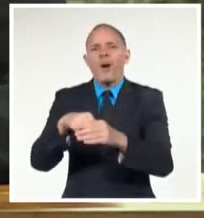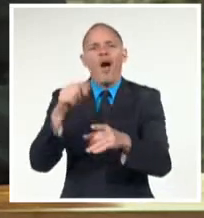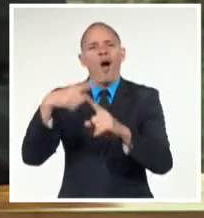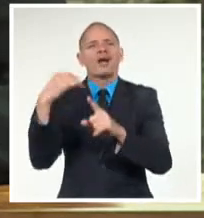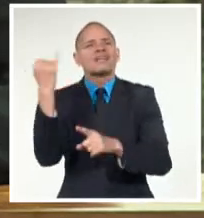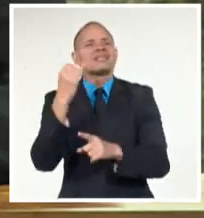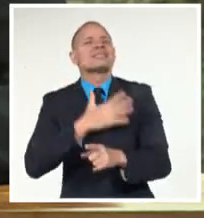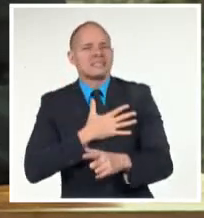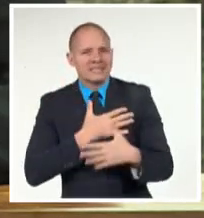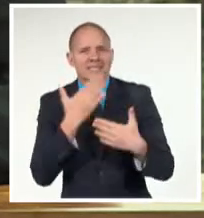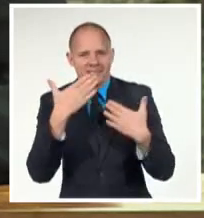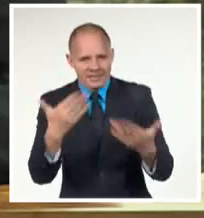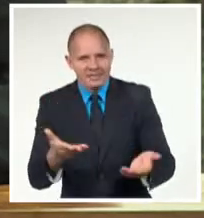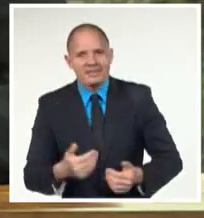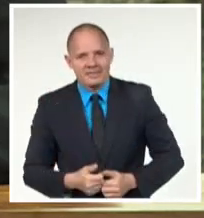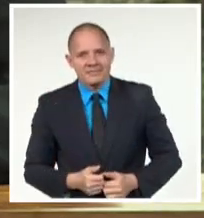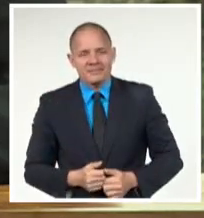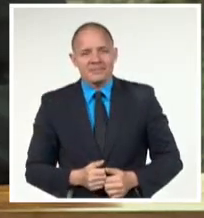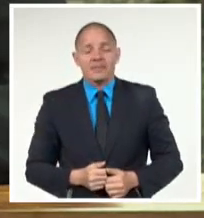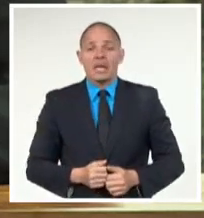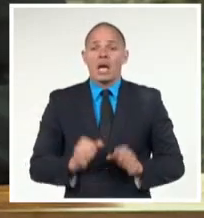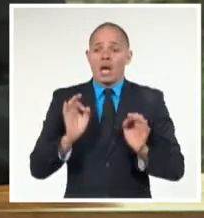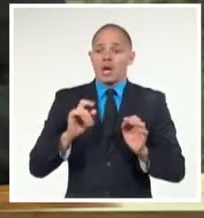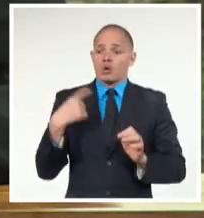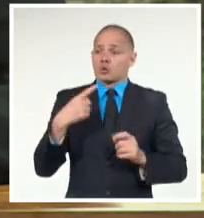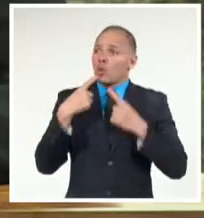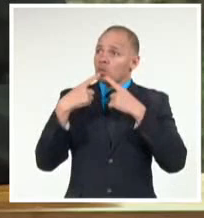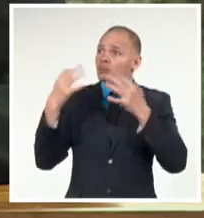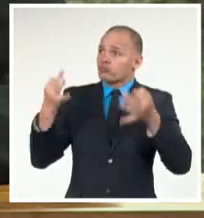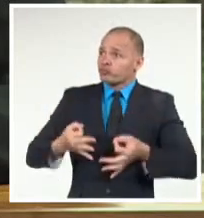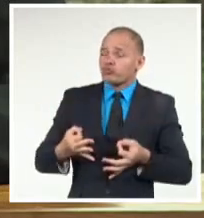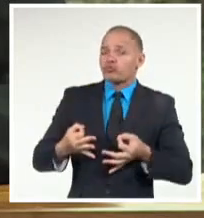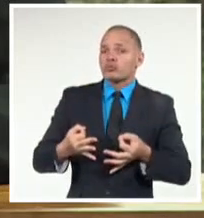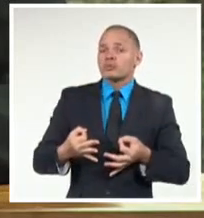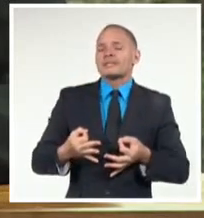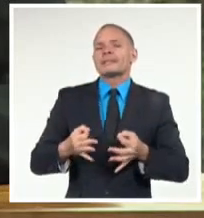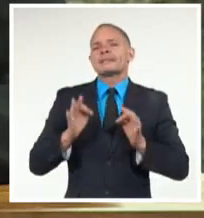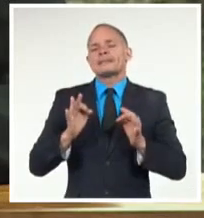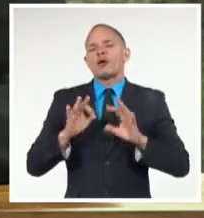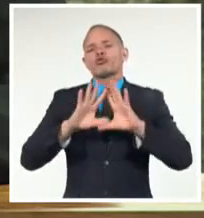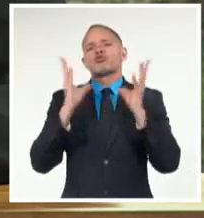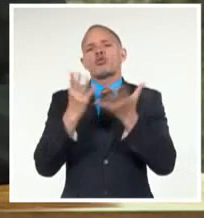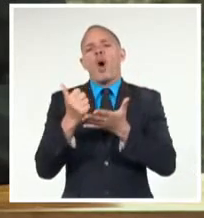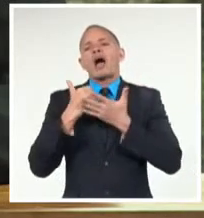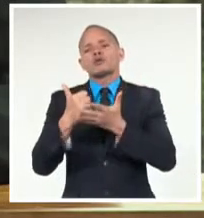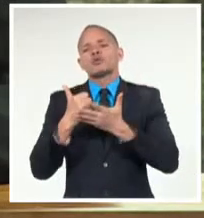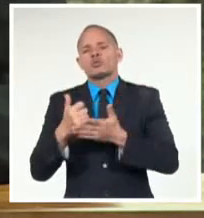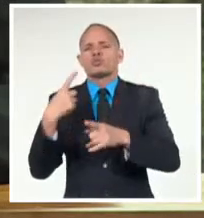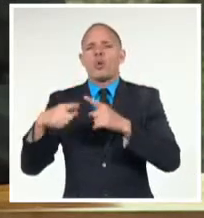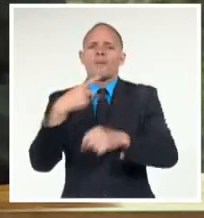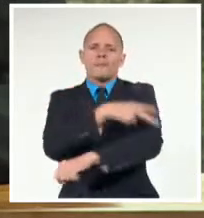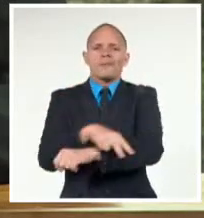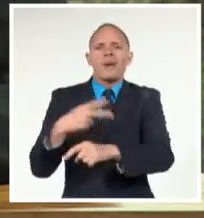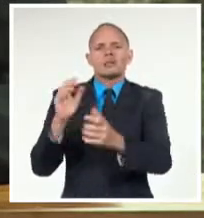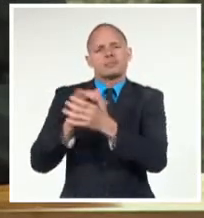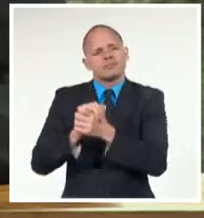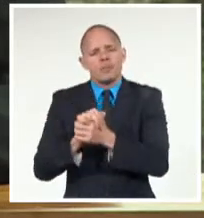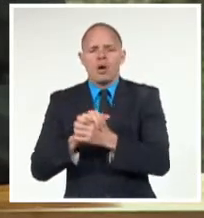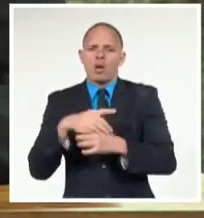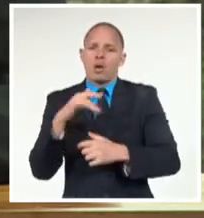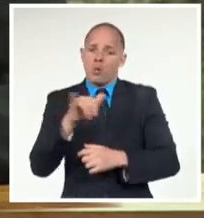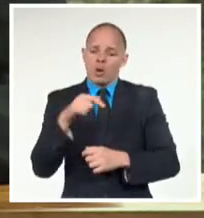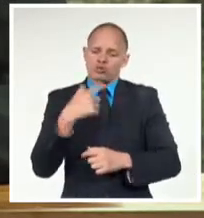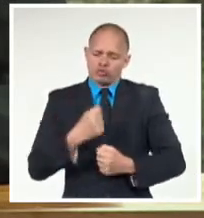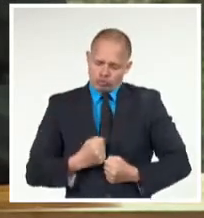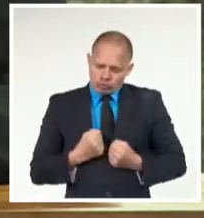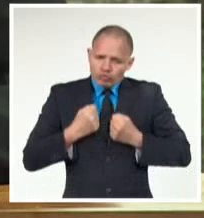Es gratificante poder afirmar ante ustedes que con la ayuda invaluable de países amigos y con nuestros propios esfuerzos,